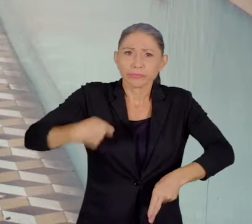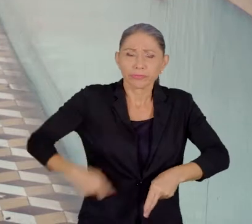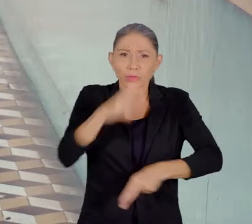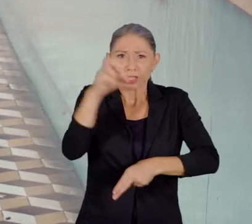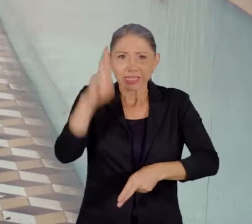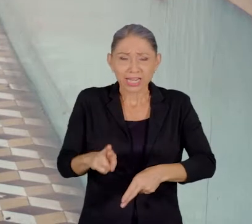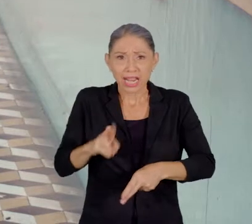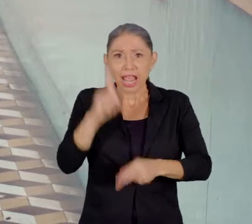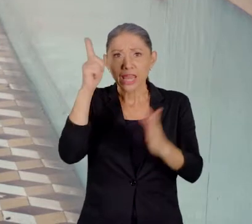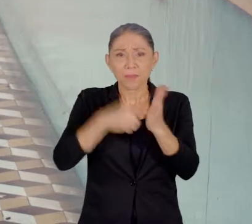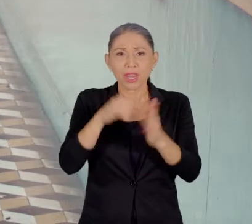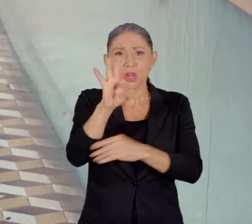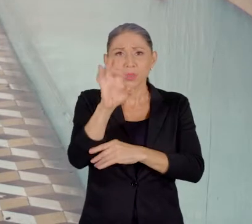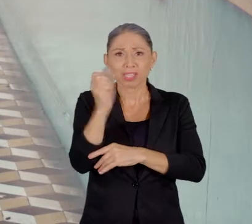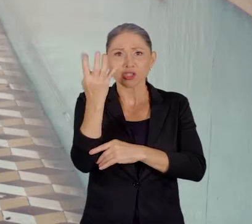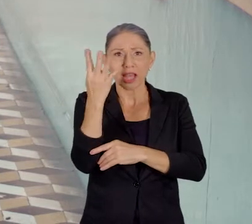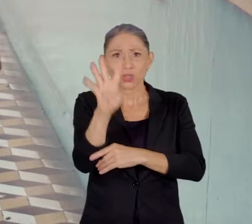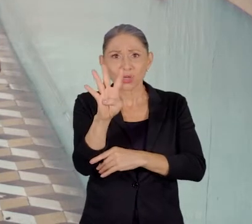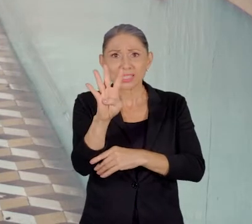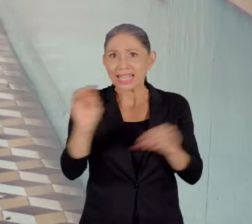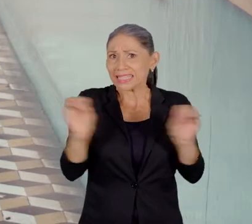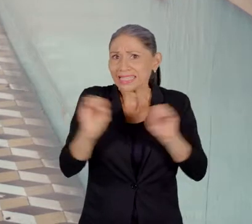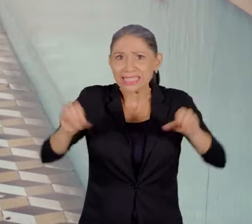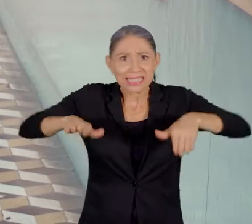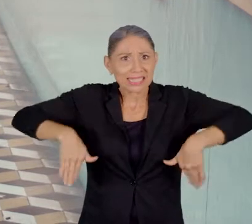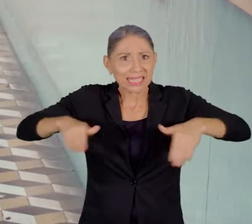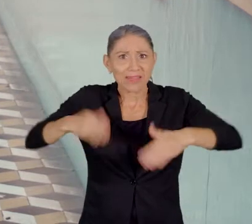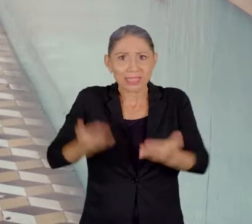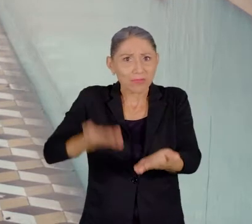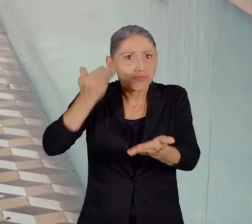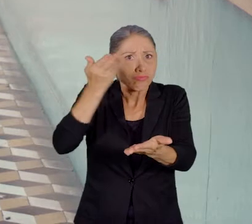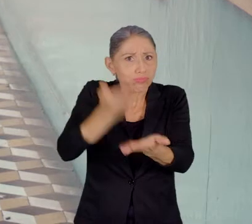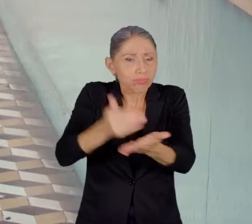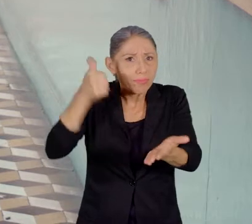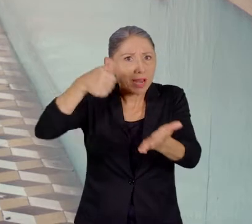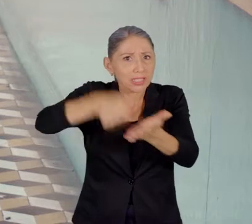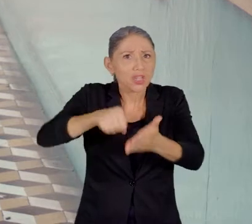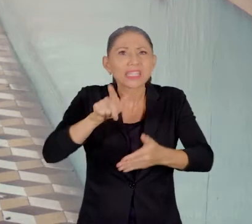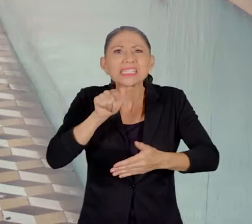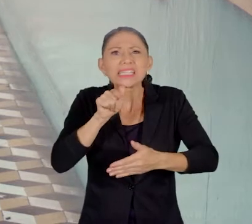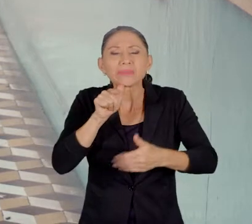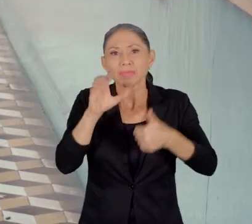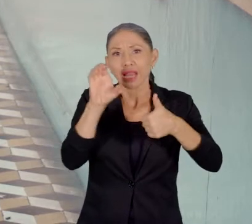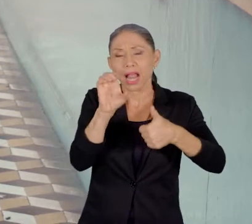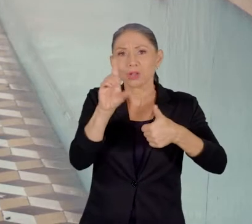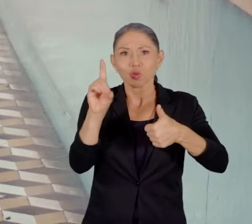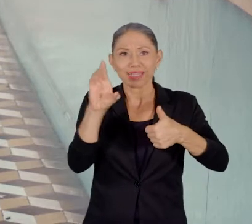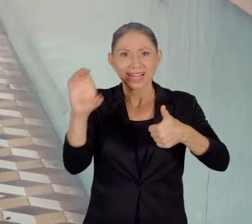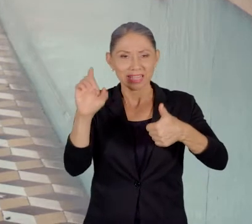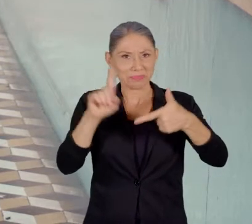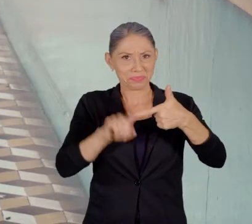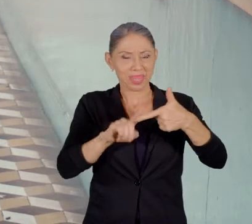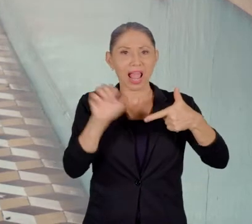de la República en 1914 sin haberse postulado en las elecciones? ¿Carlos Durán